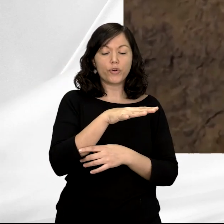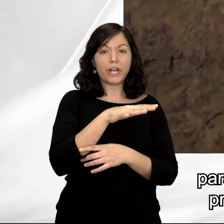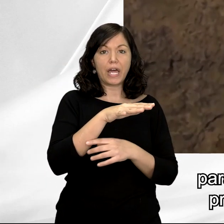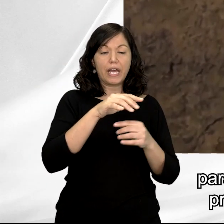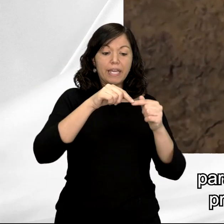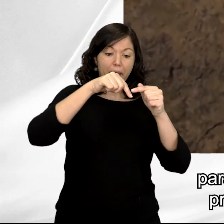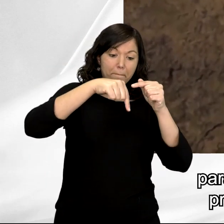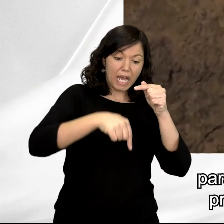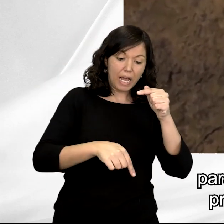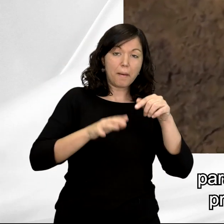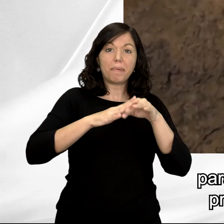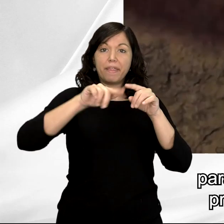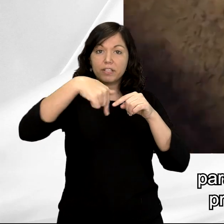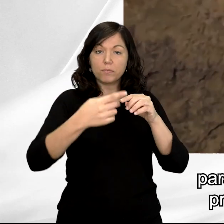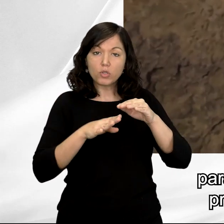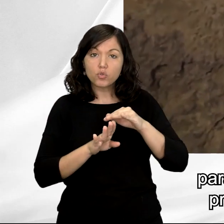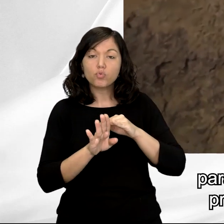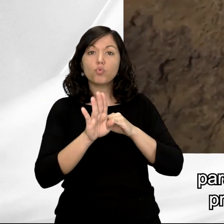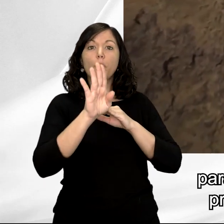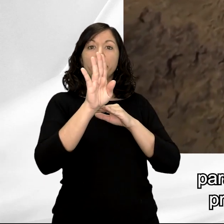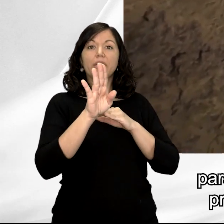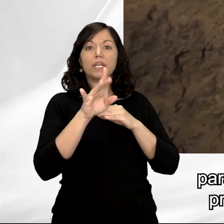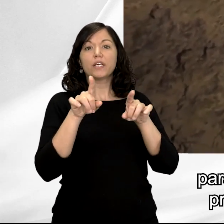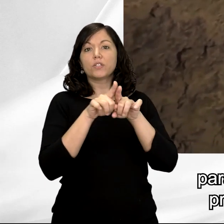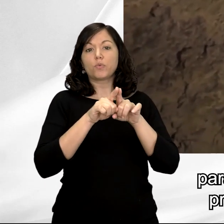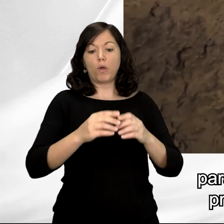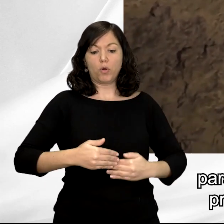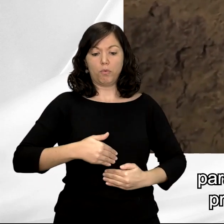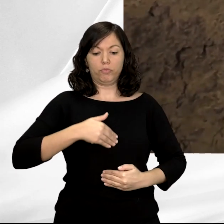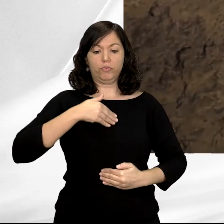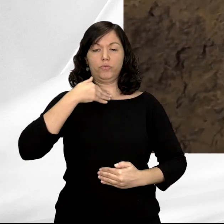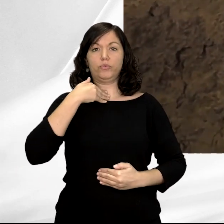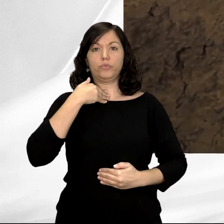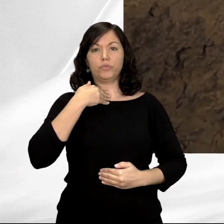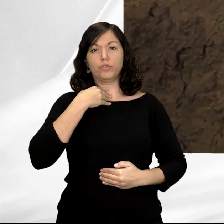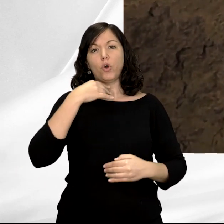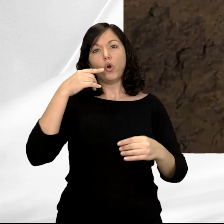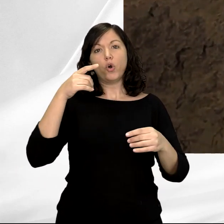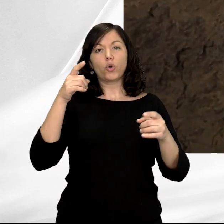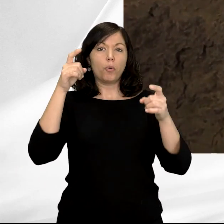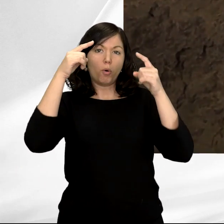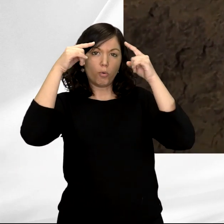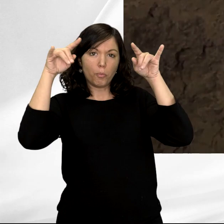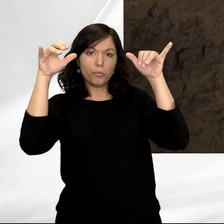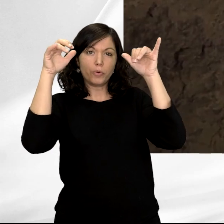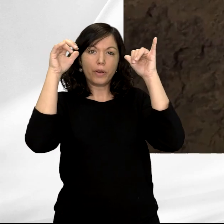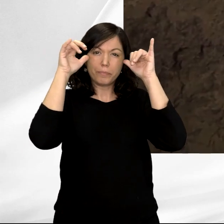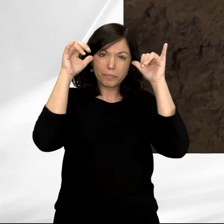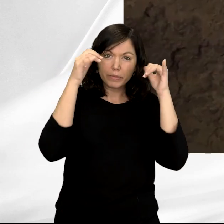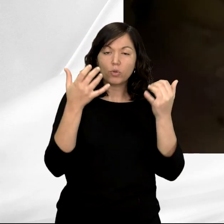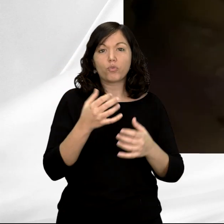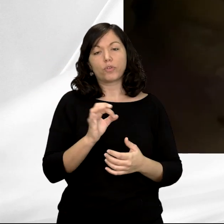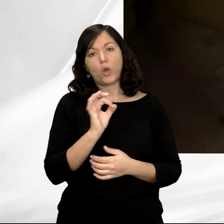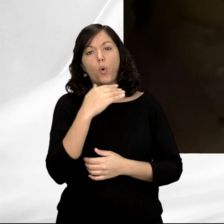para luego subir, con lo que al ser reinterpretado probablemente como una línea cérvico-dorsal de bisonte más que de uro, que es la primera visión que se dio.